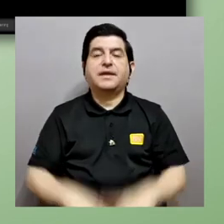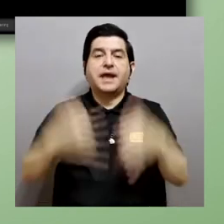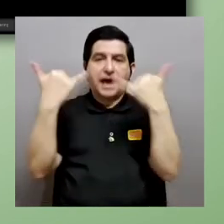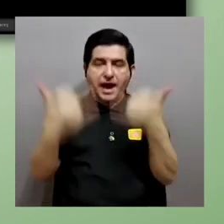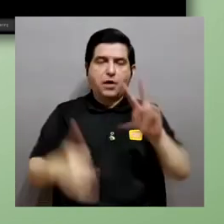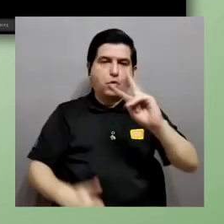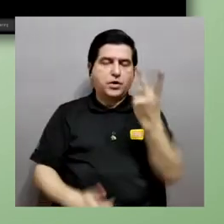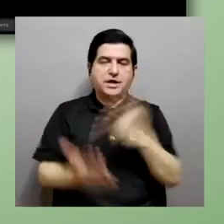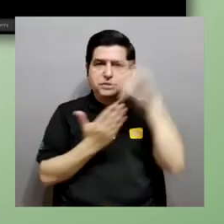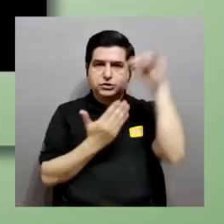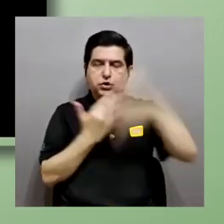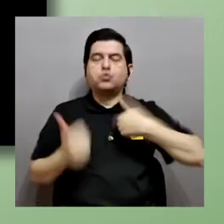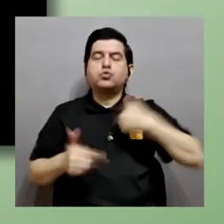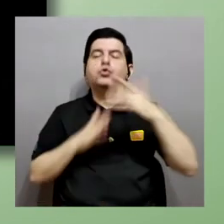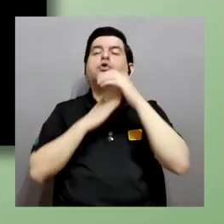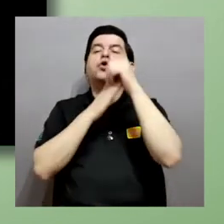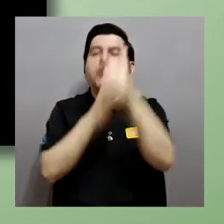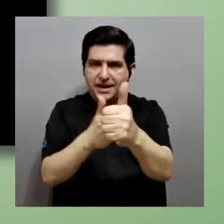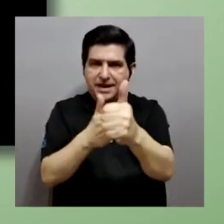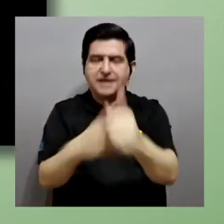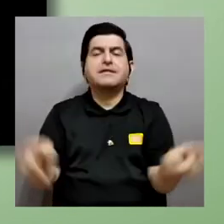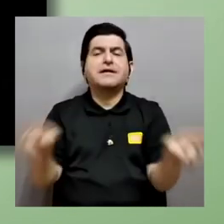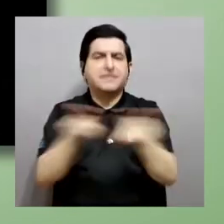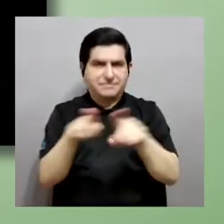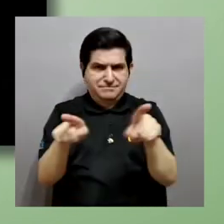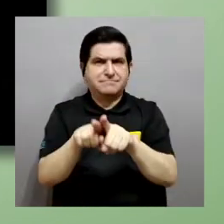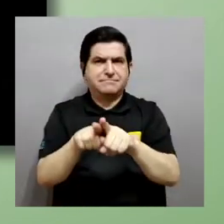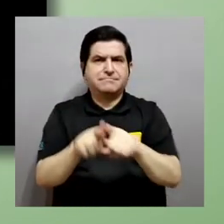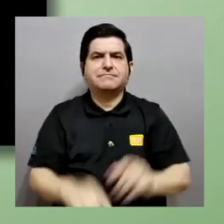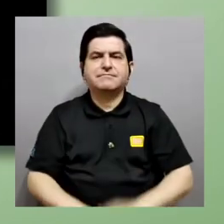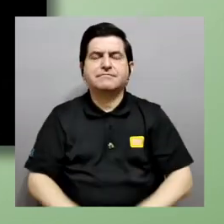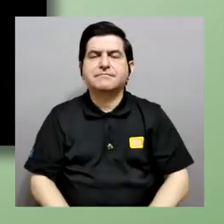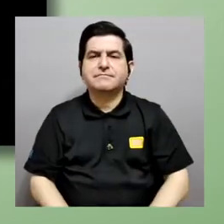ahora un segundo proyecto que estoy liderando también